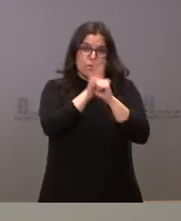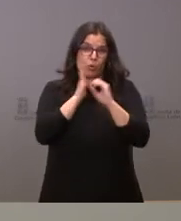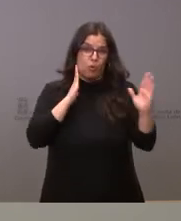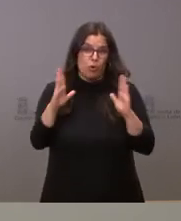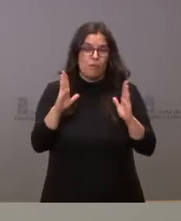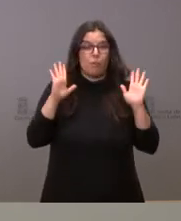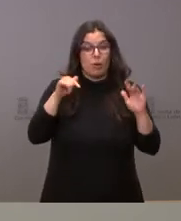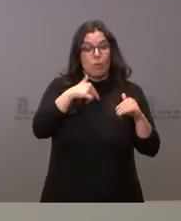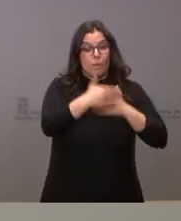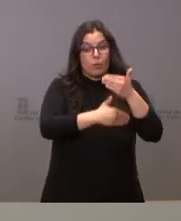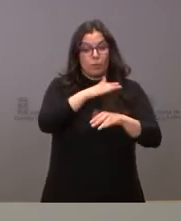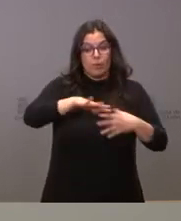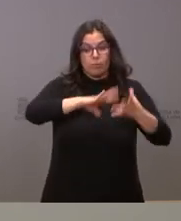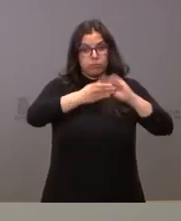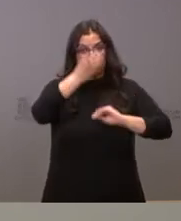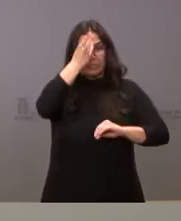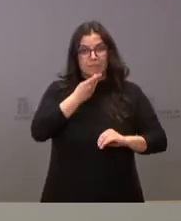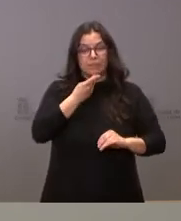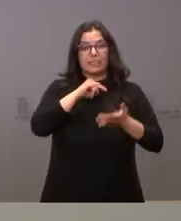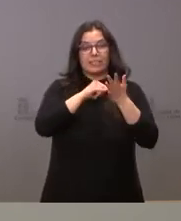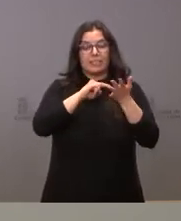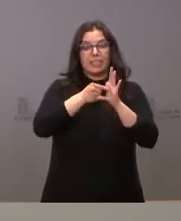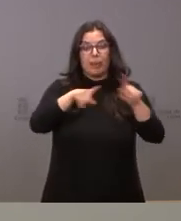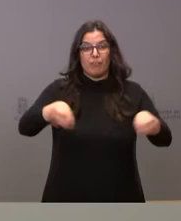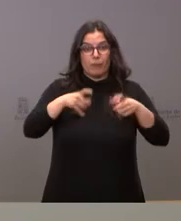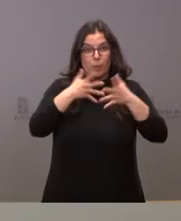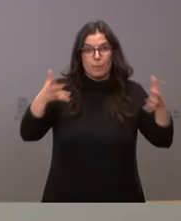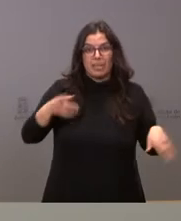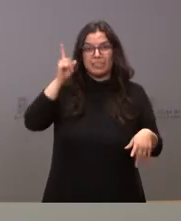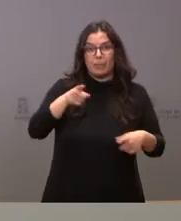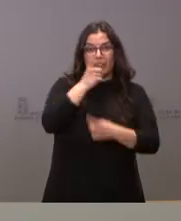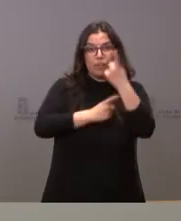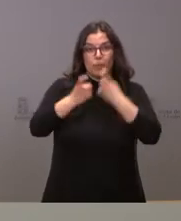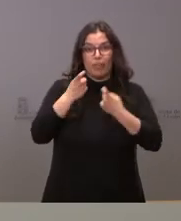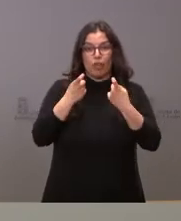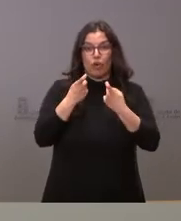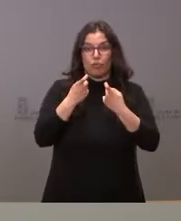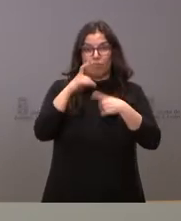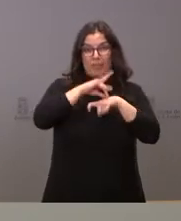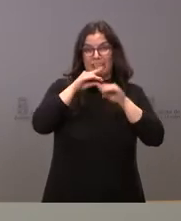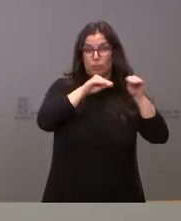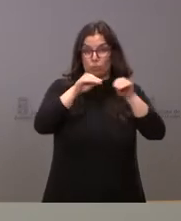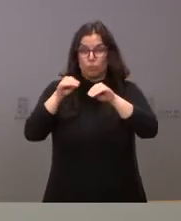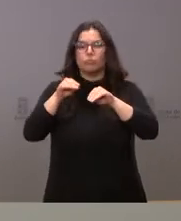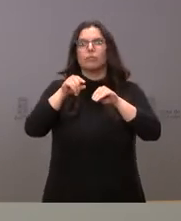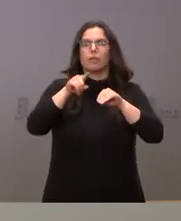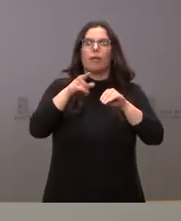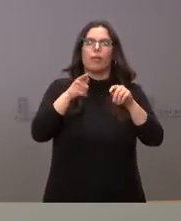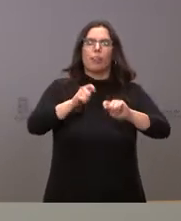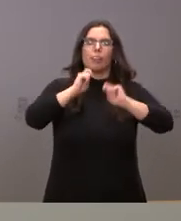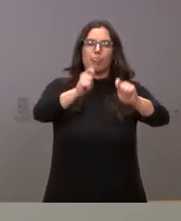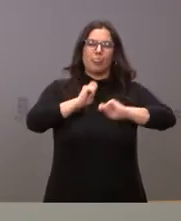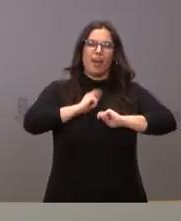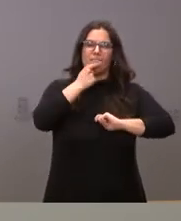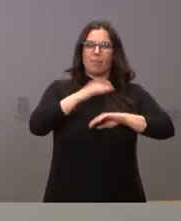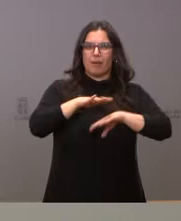este procedimiento de digitalización, de ampliar el Sistema Informático y de Información Clínica en UCI, nos va a permitir consolidar el funcionamiento